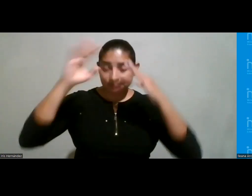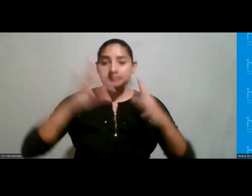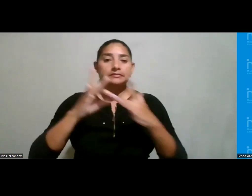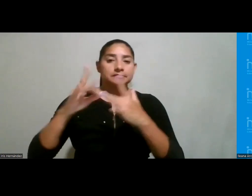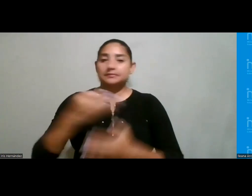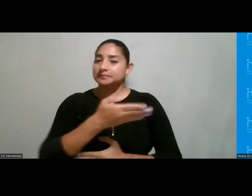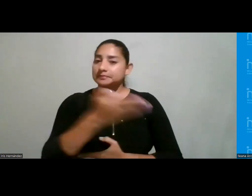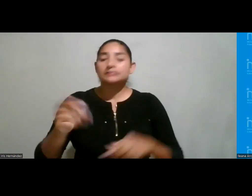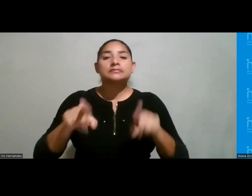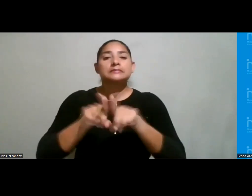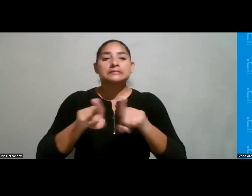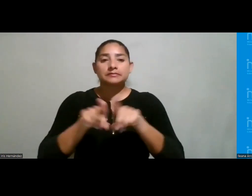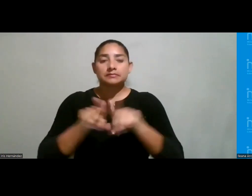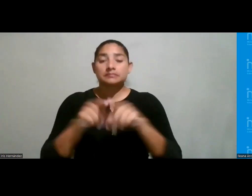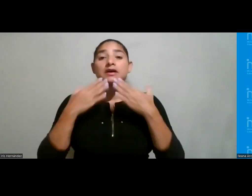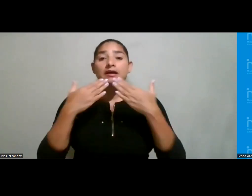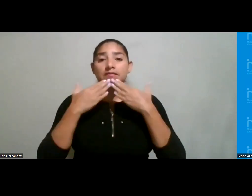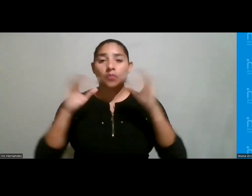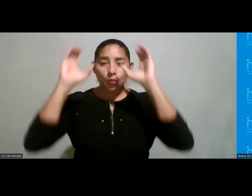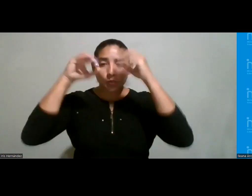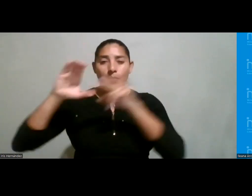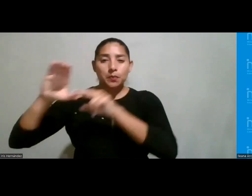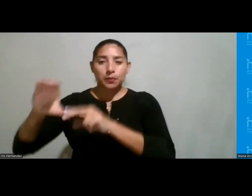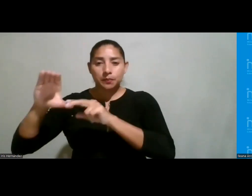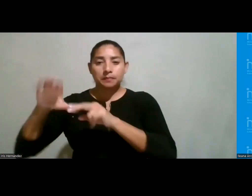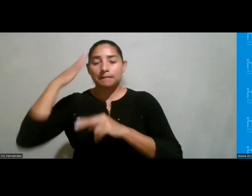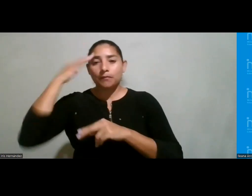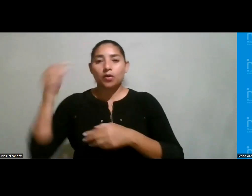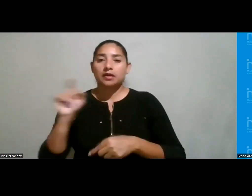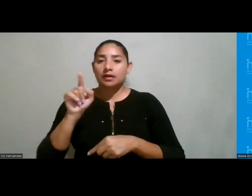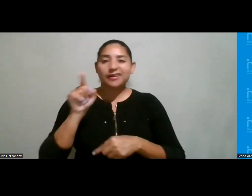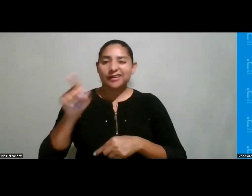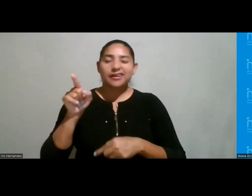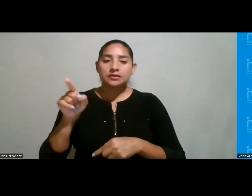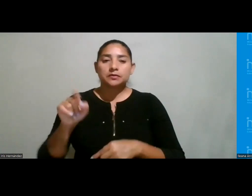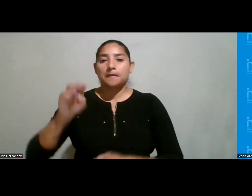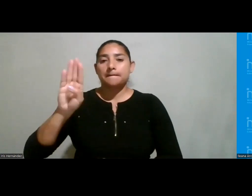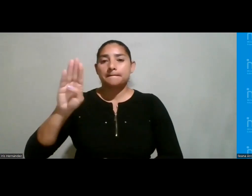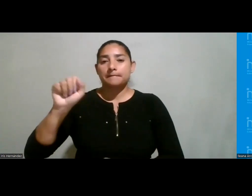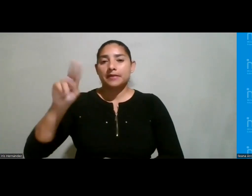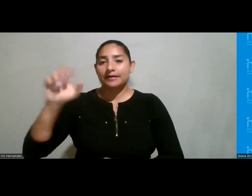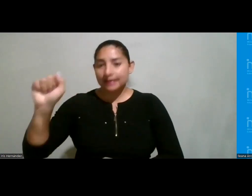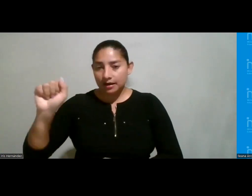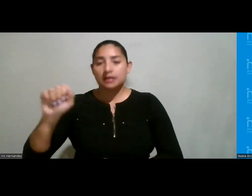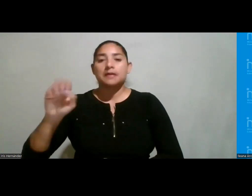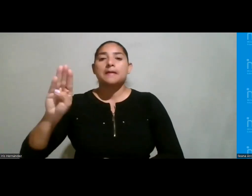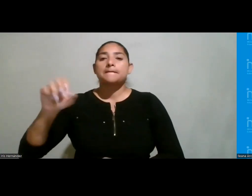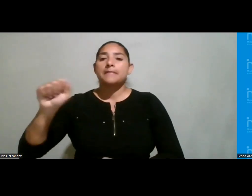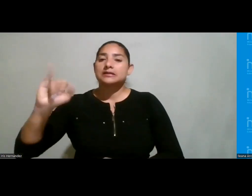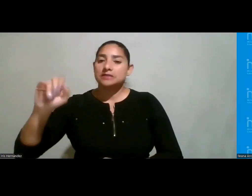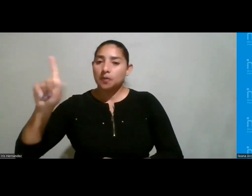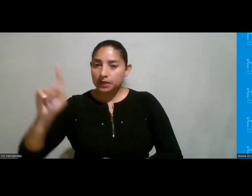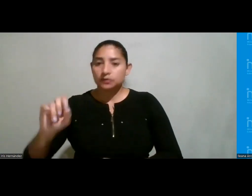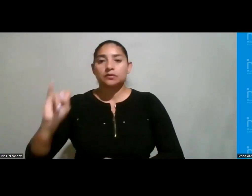Y también agradecer a Colipro, ¿verdad? En las figuras, tanto don Bernal como don Marcelo Prieto y de Iris